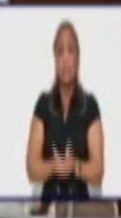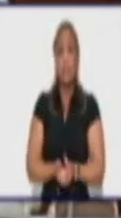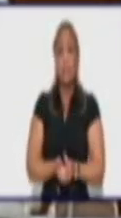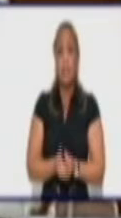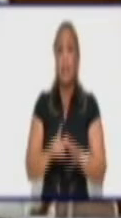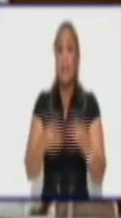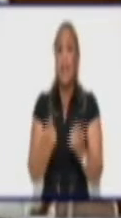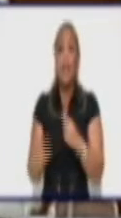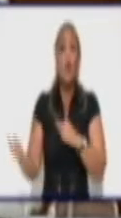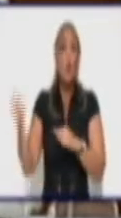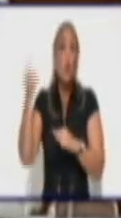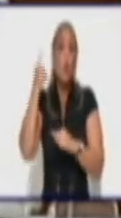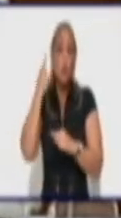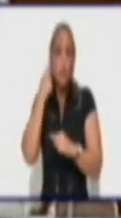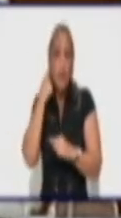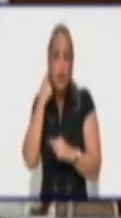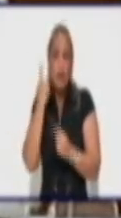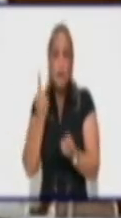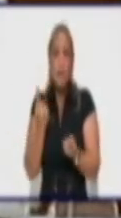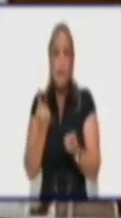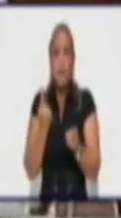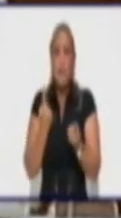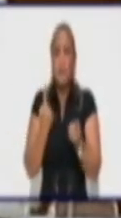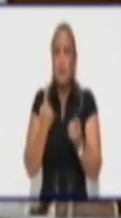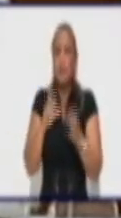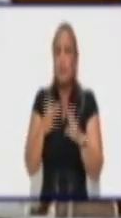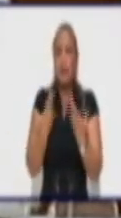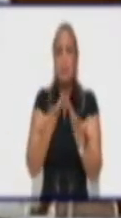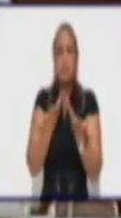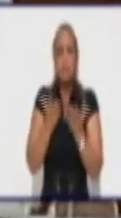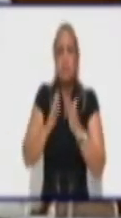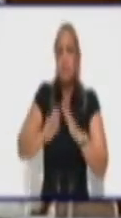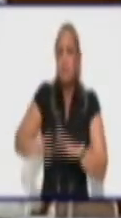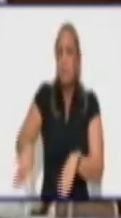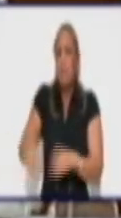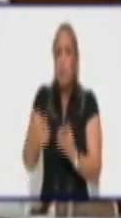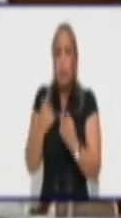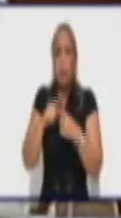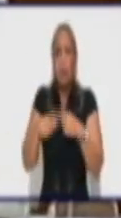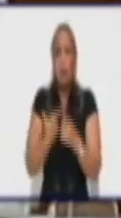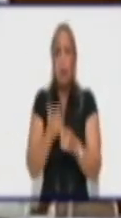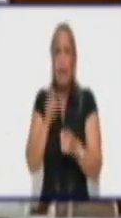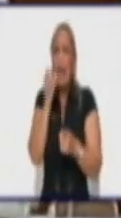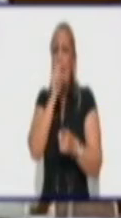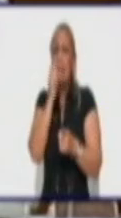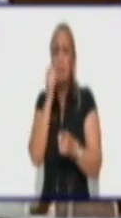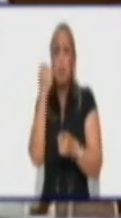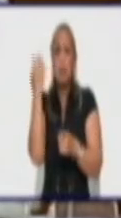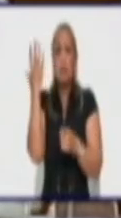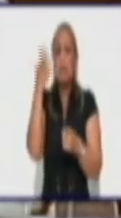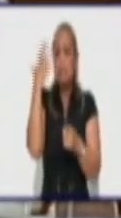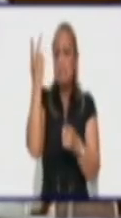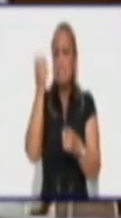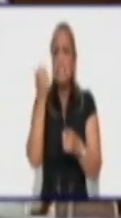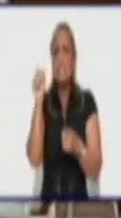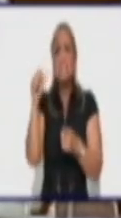de escuchar, de estar enajenado, yo diría, por cantos de sirena, por luces, por tecnología,